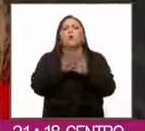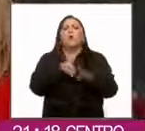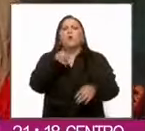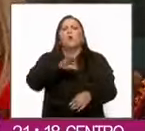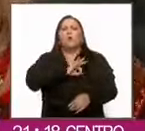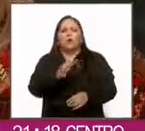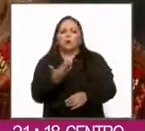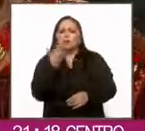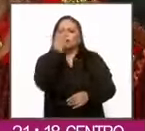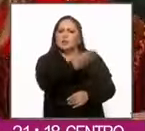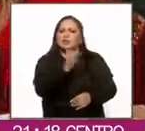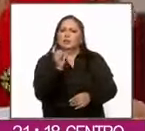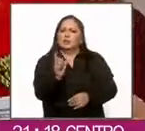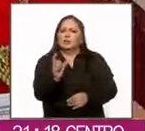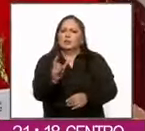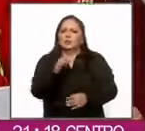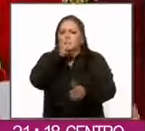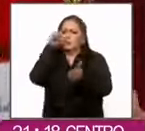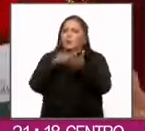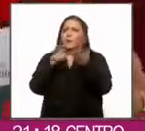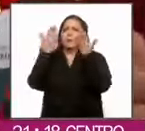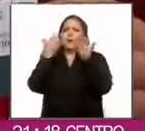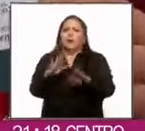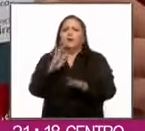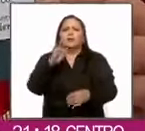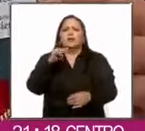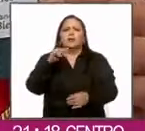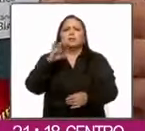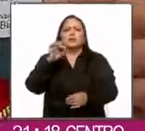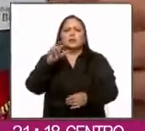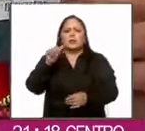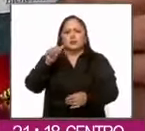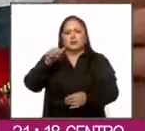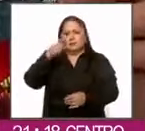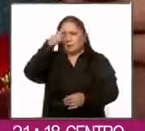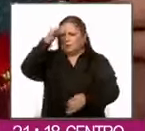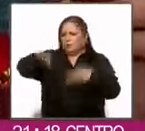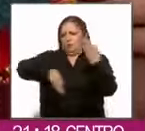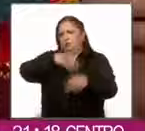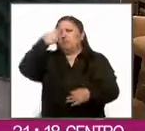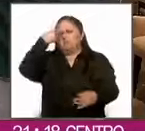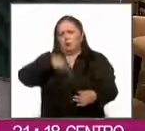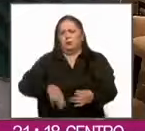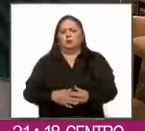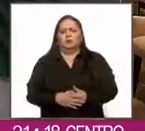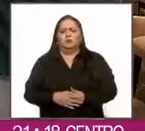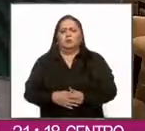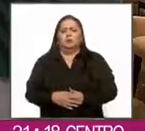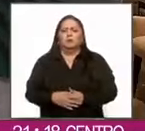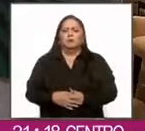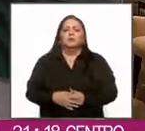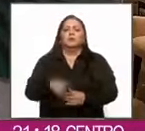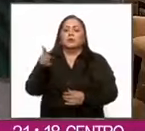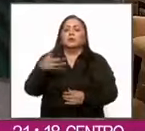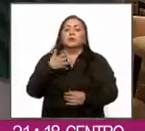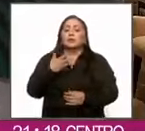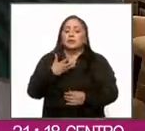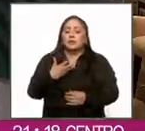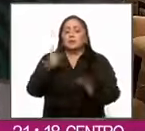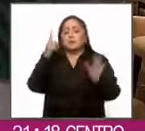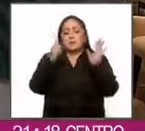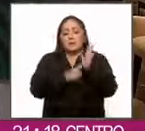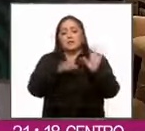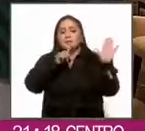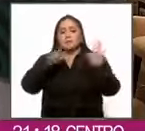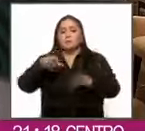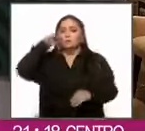puede solicitar la tarjeta desde las sucursales de Financiera para el Bienestar en todo México. Tiene, como sabes, 1.700